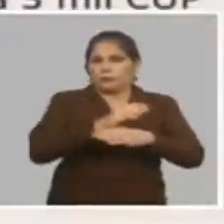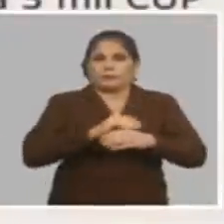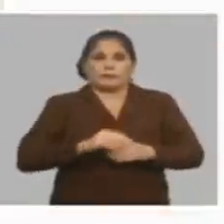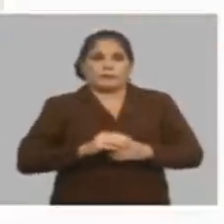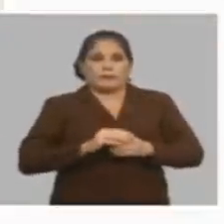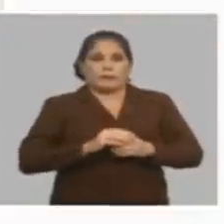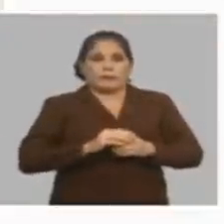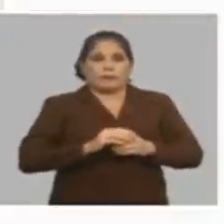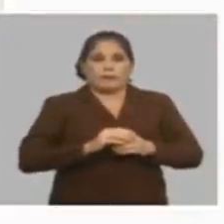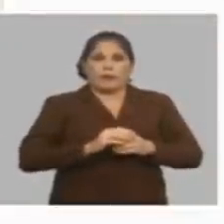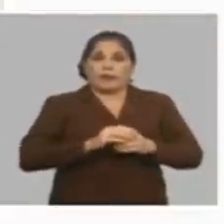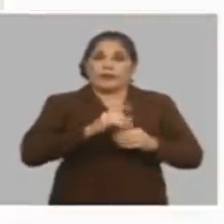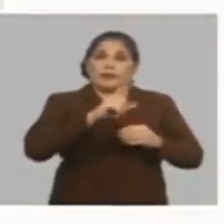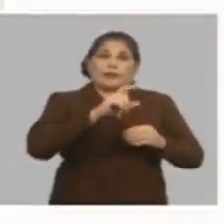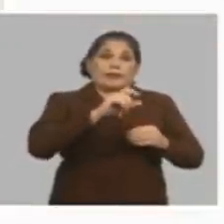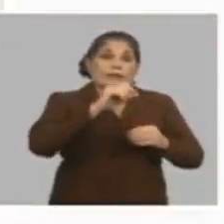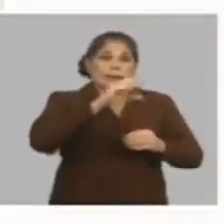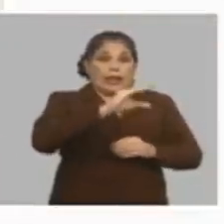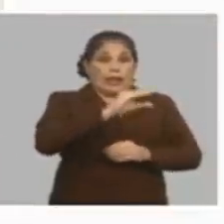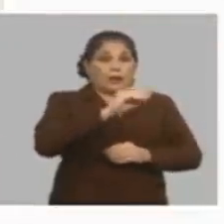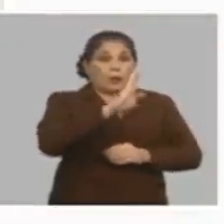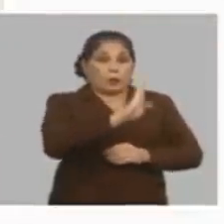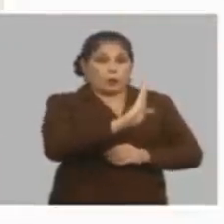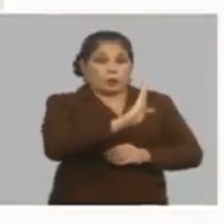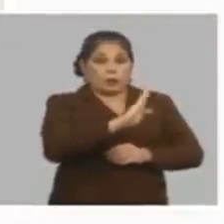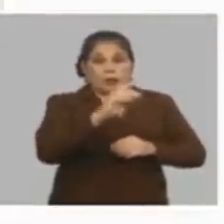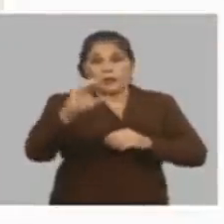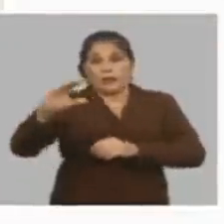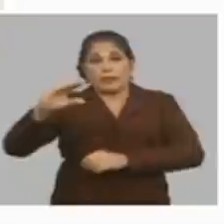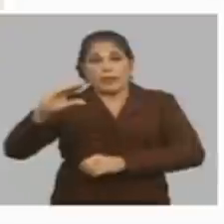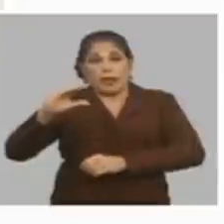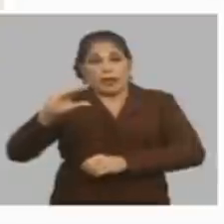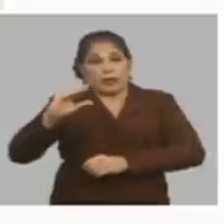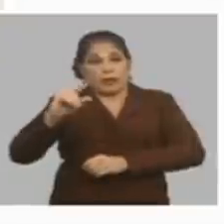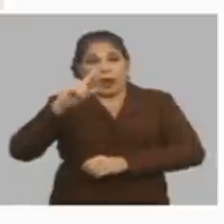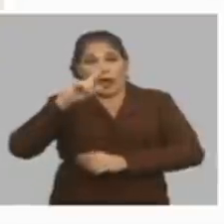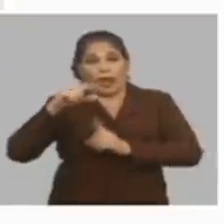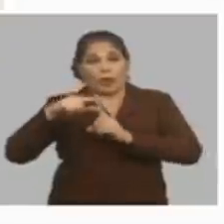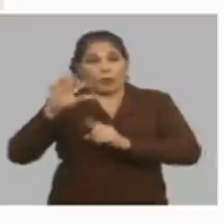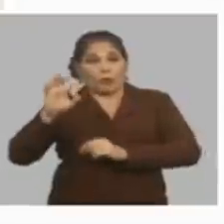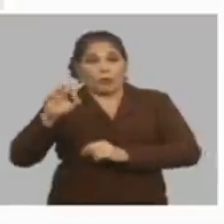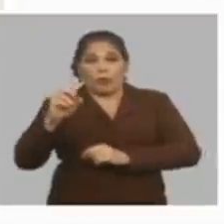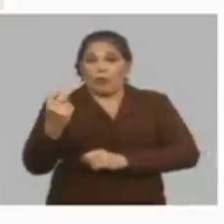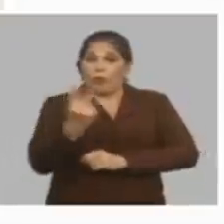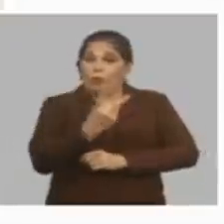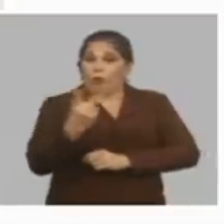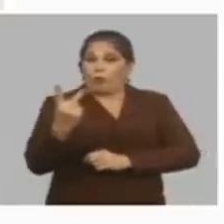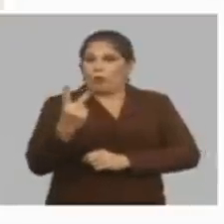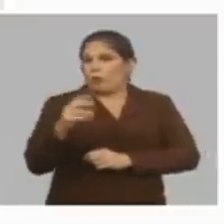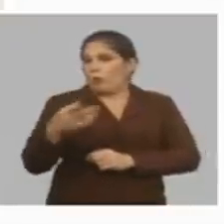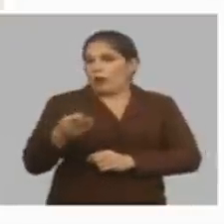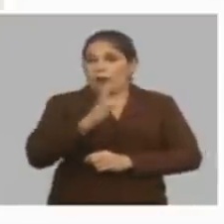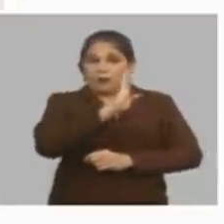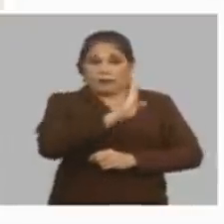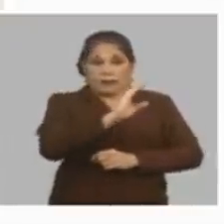la diferencia entre salario bruto y salario neto es